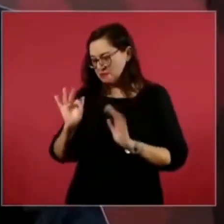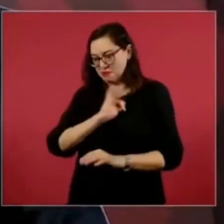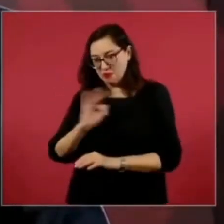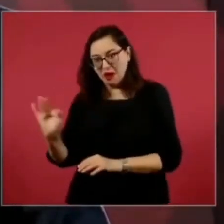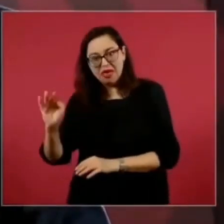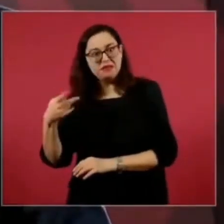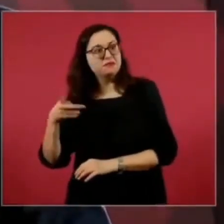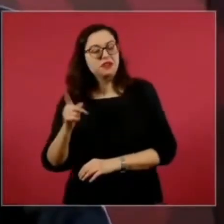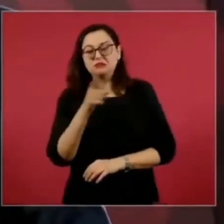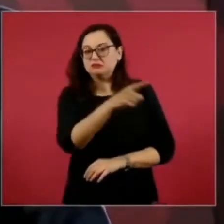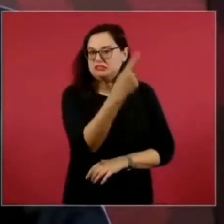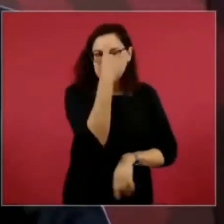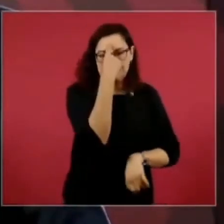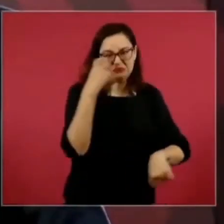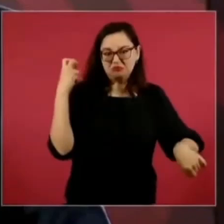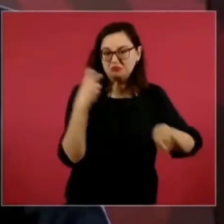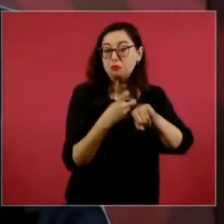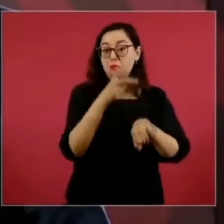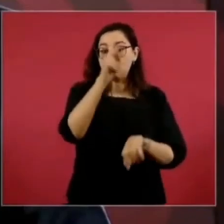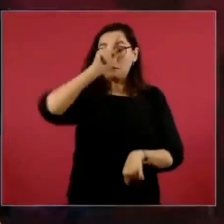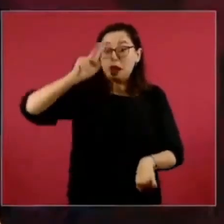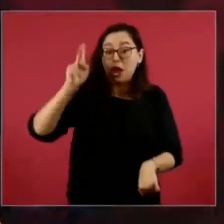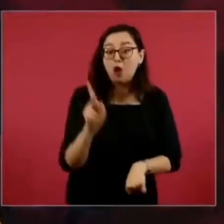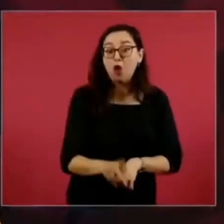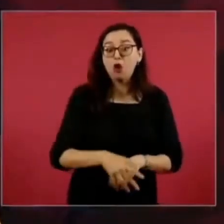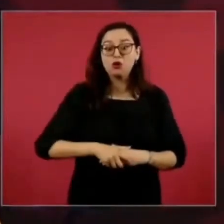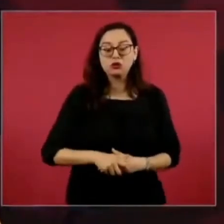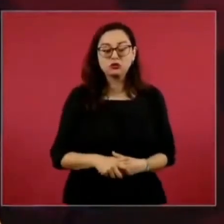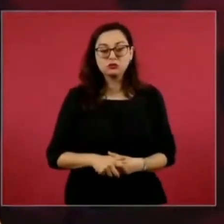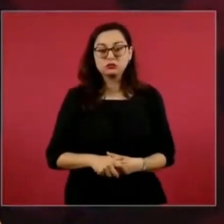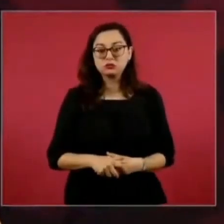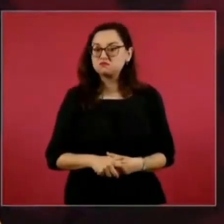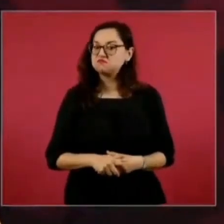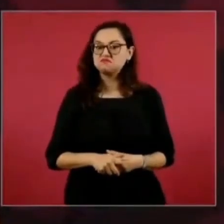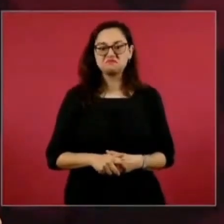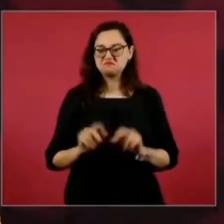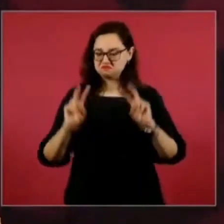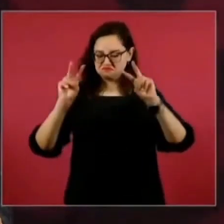prefieren